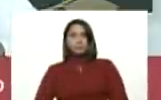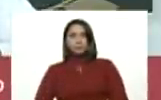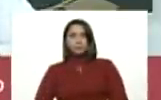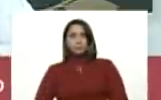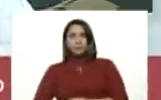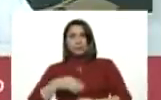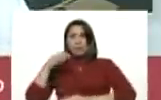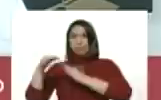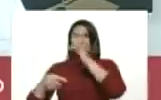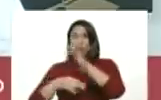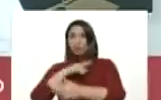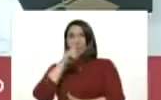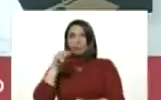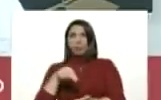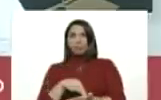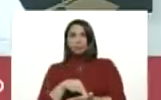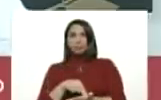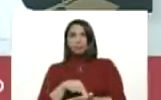transmisión nacional.